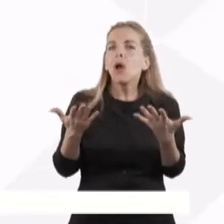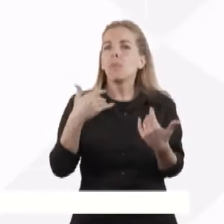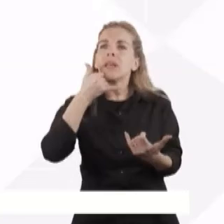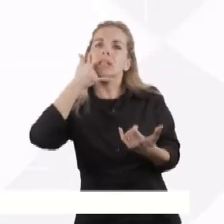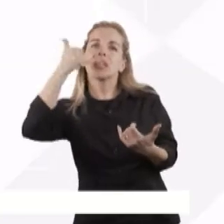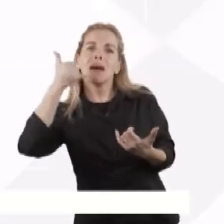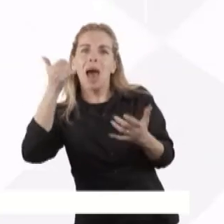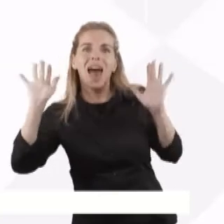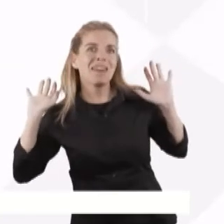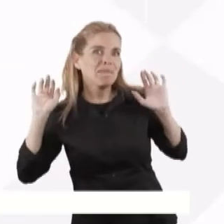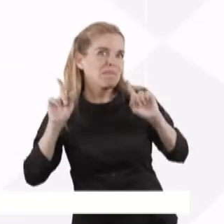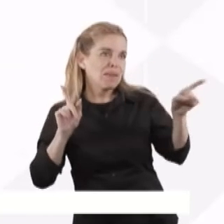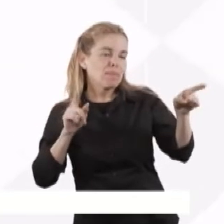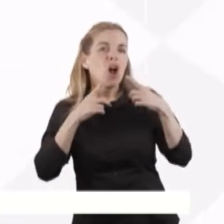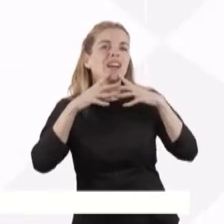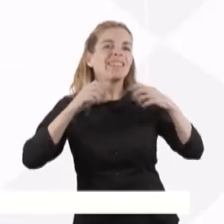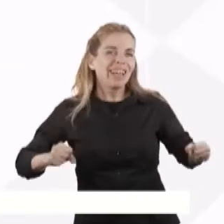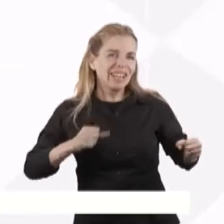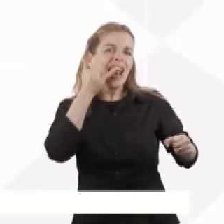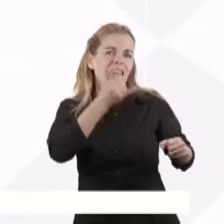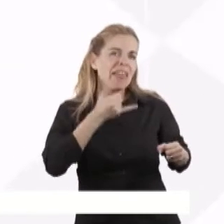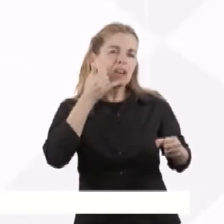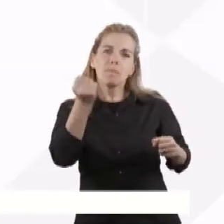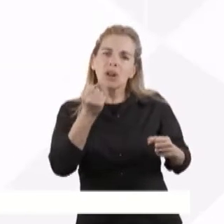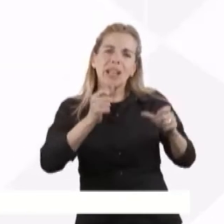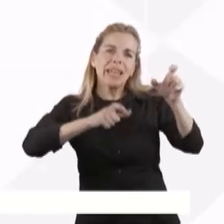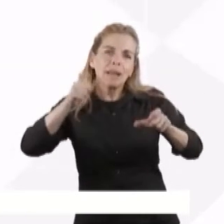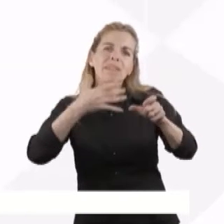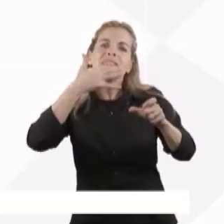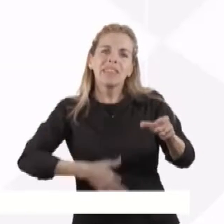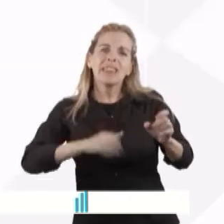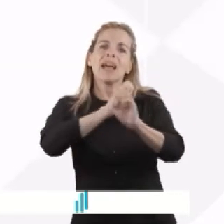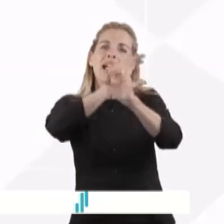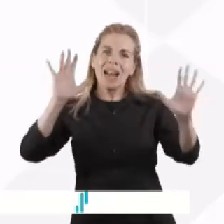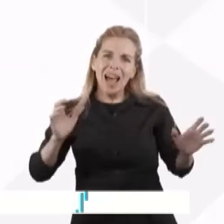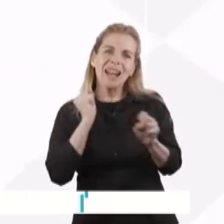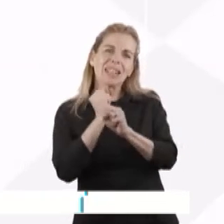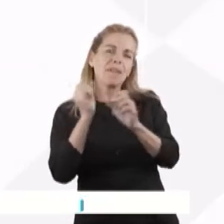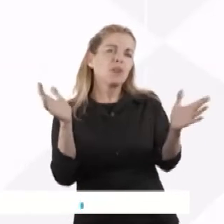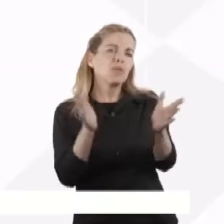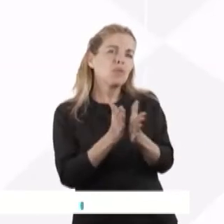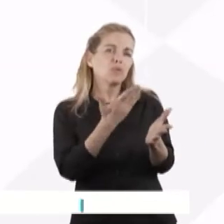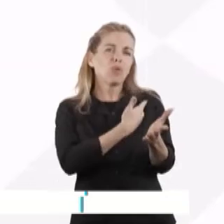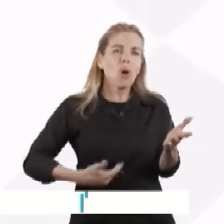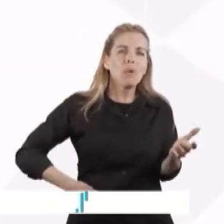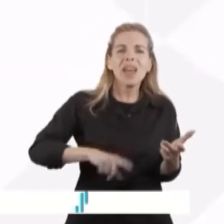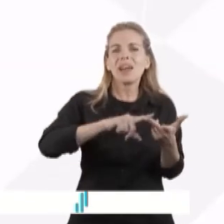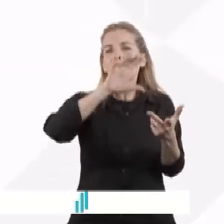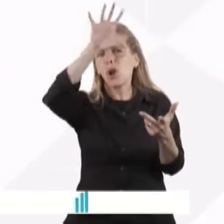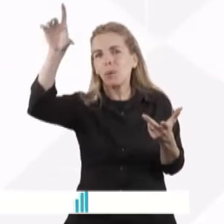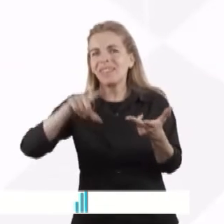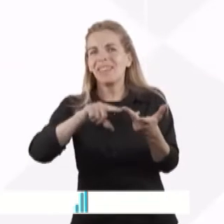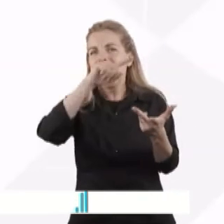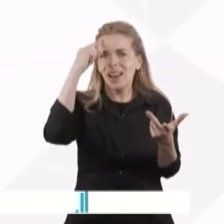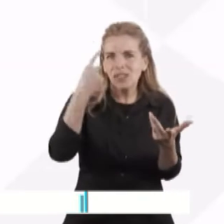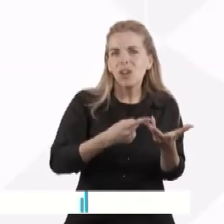como decía el secretario, que estamos haciendo en conjunto con entes reguladores, distribuidores y gobiernos provinciales para que cada usuario y cada usuaria tenga